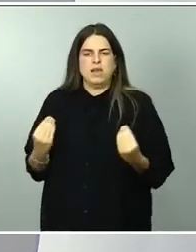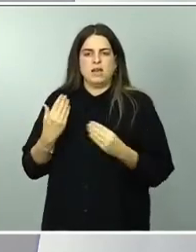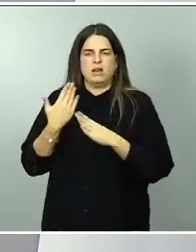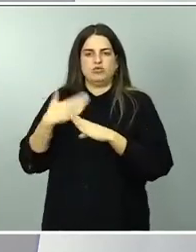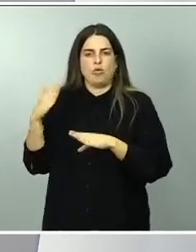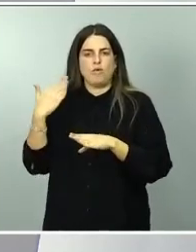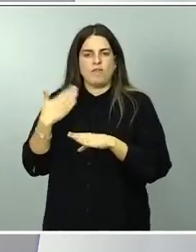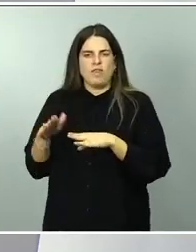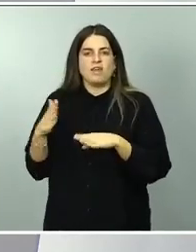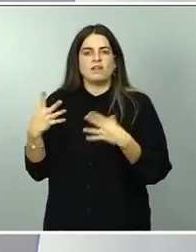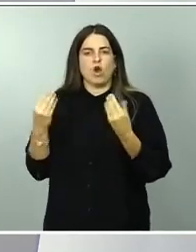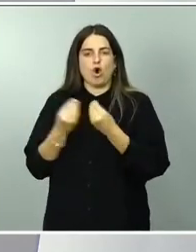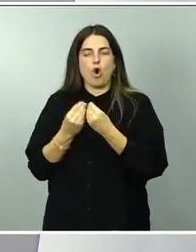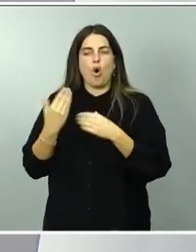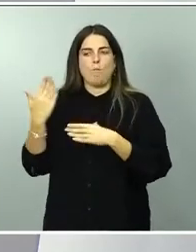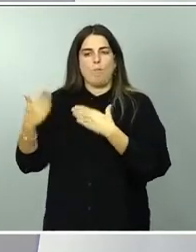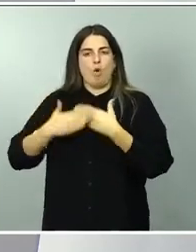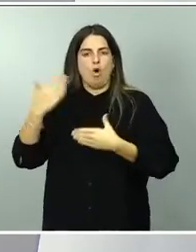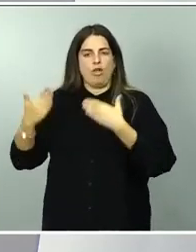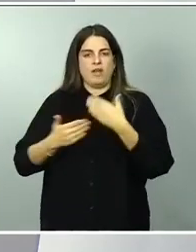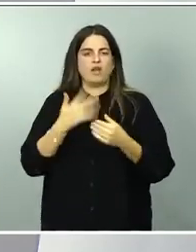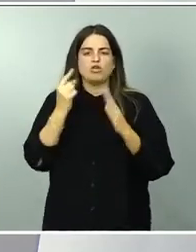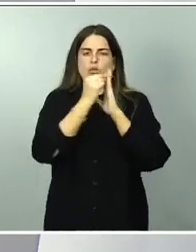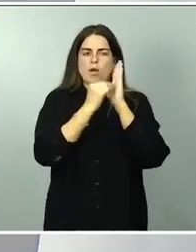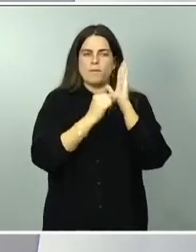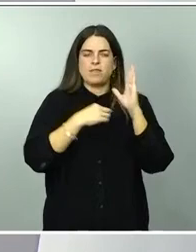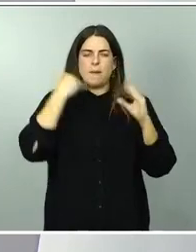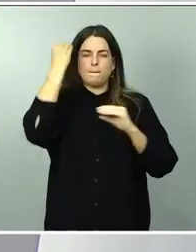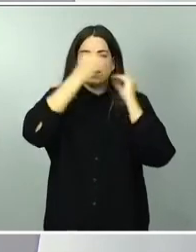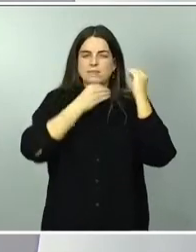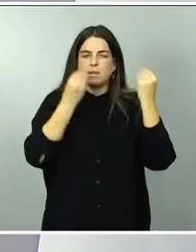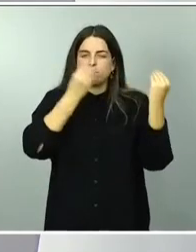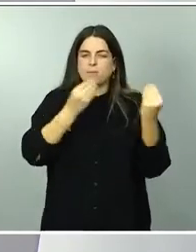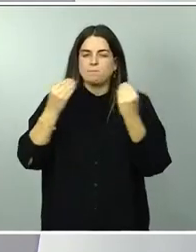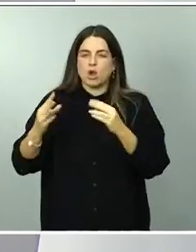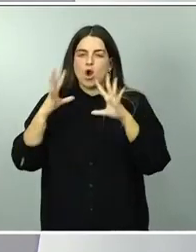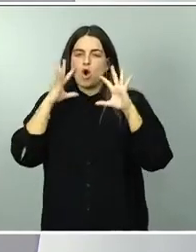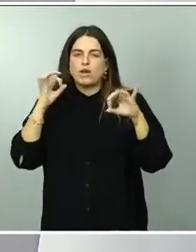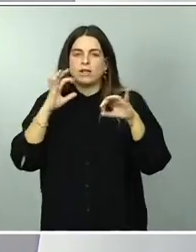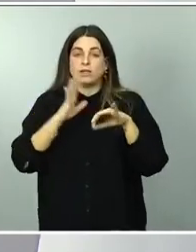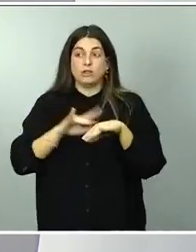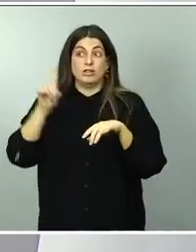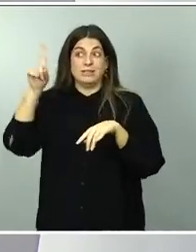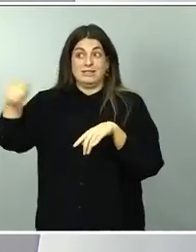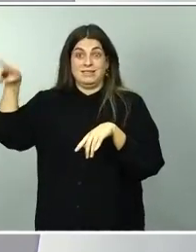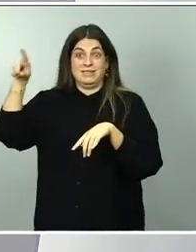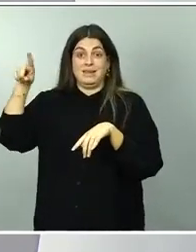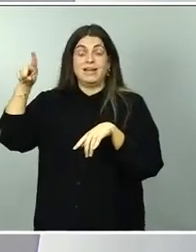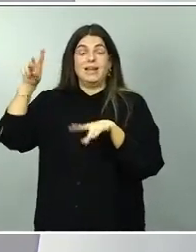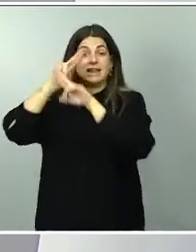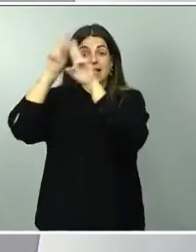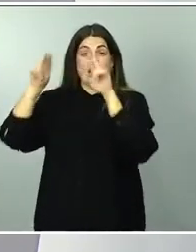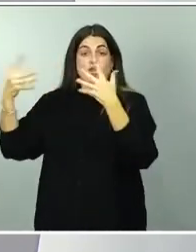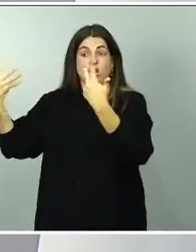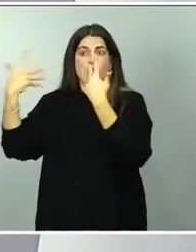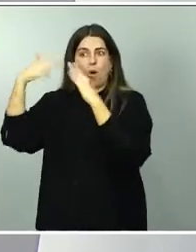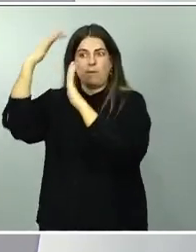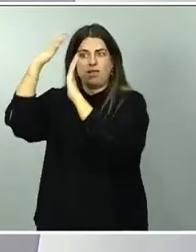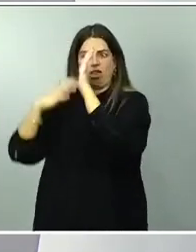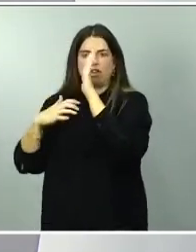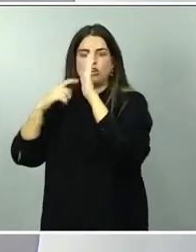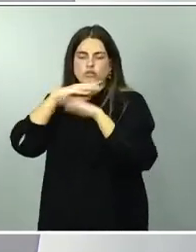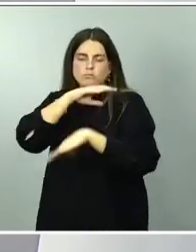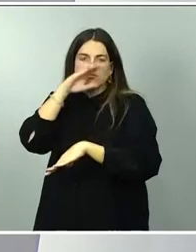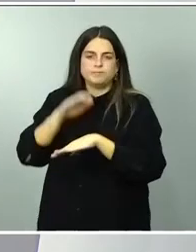muy bien pensadas, coherentes y siguiendo las recomendaciones internacionales. Solo para terminar,